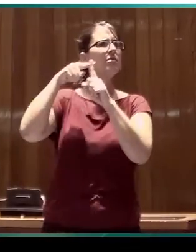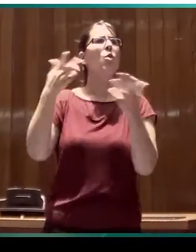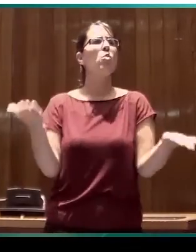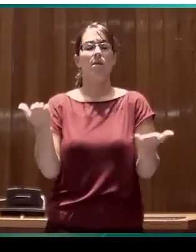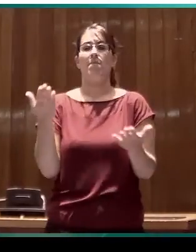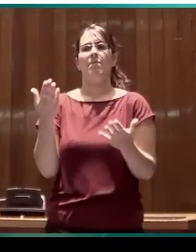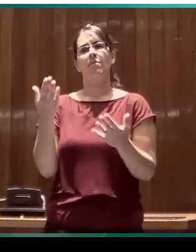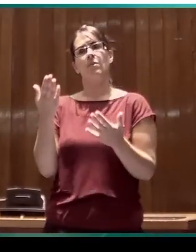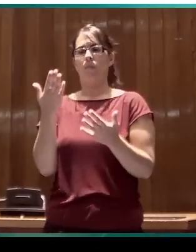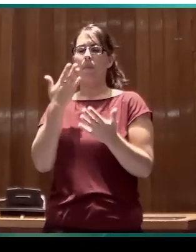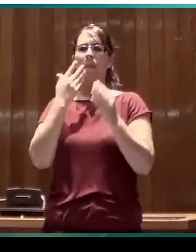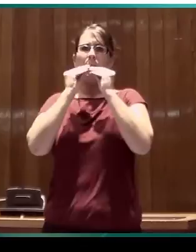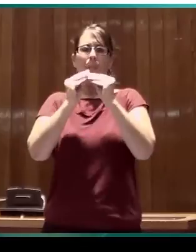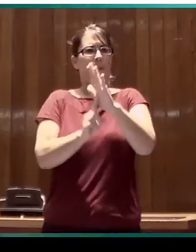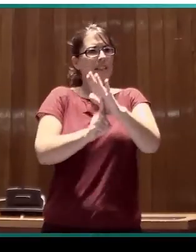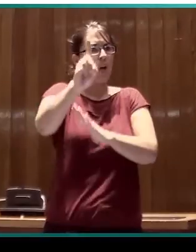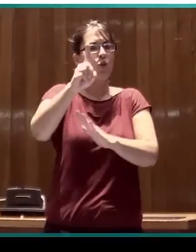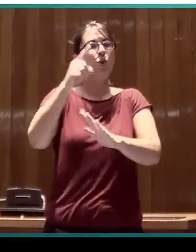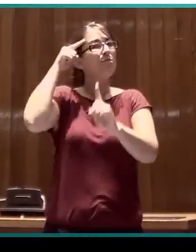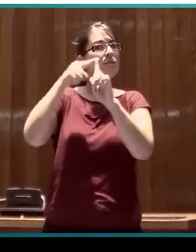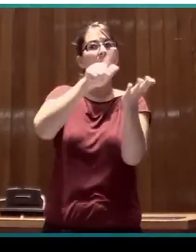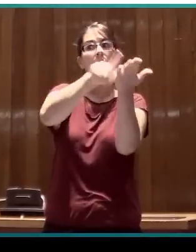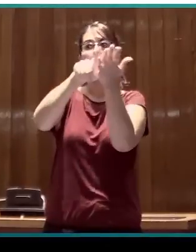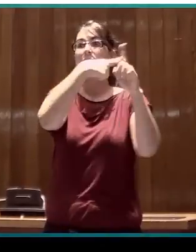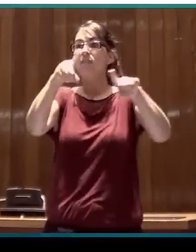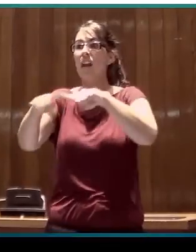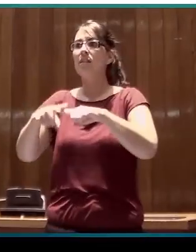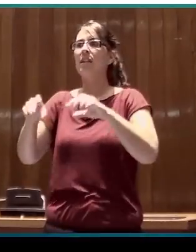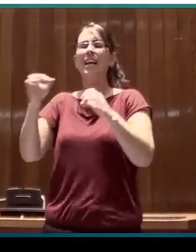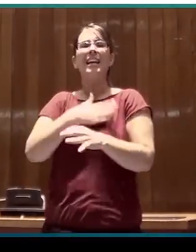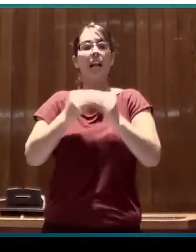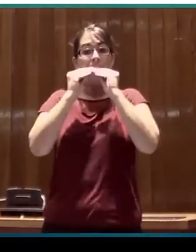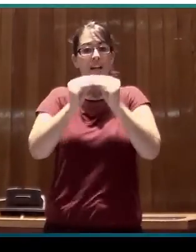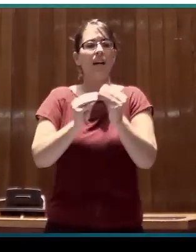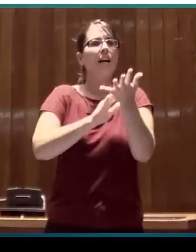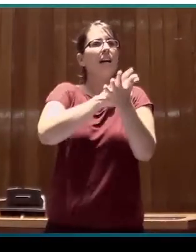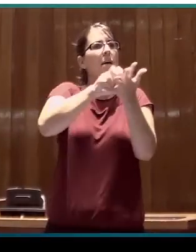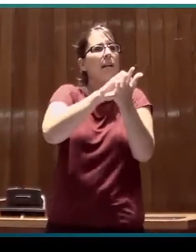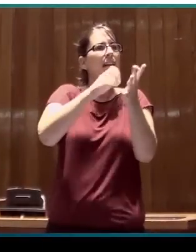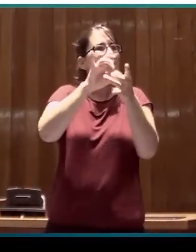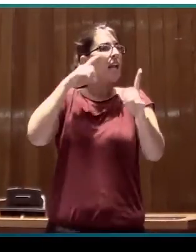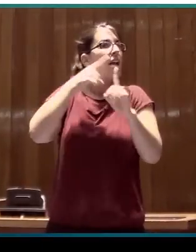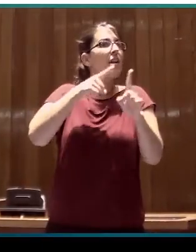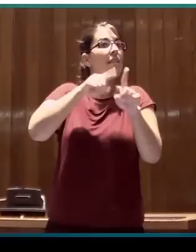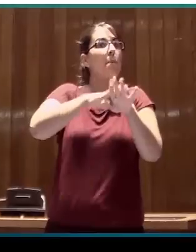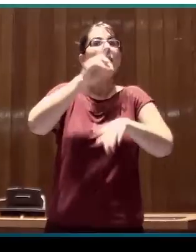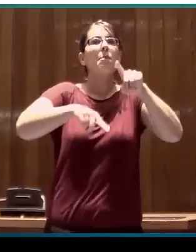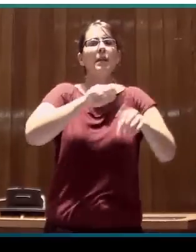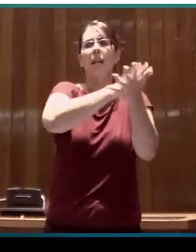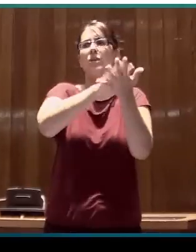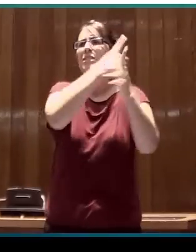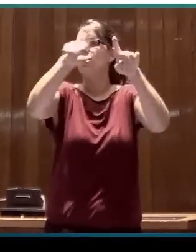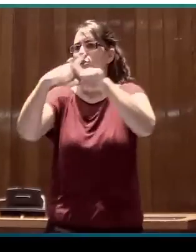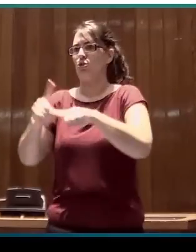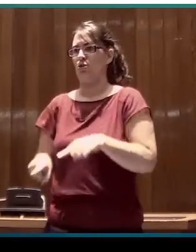supongo que en varias lenguas, o para varias lenguas, gramáticas de referencia para lenguas de signos. Otra